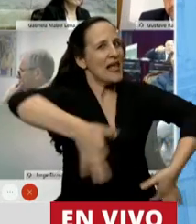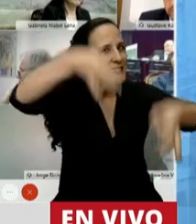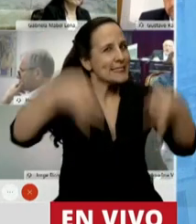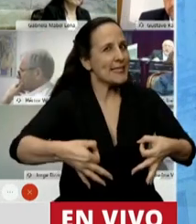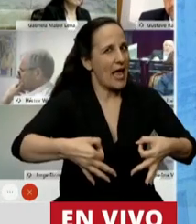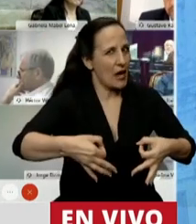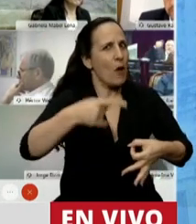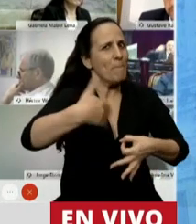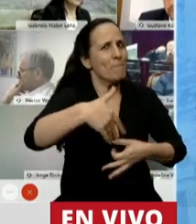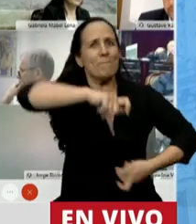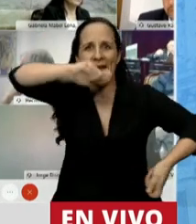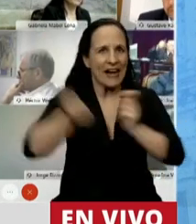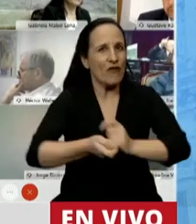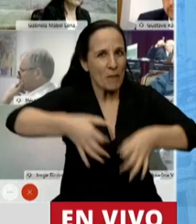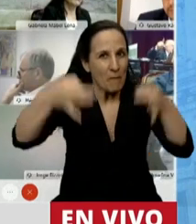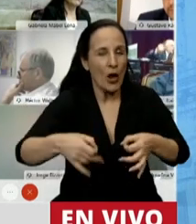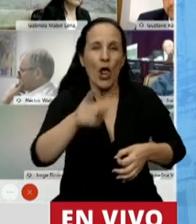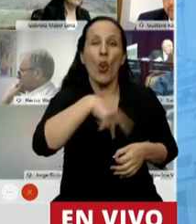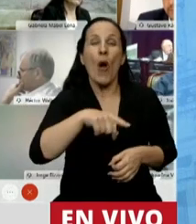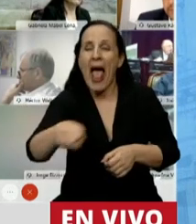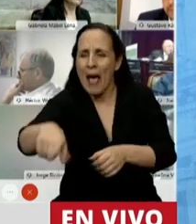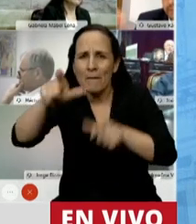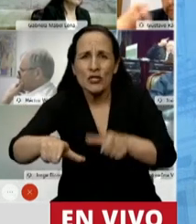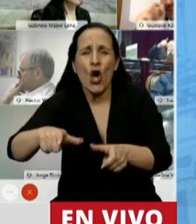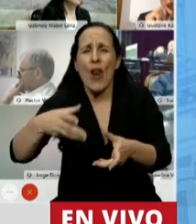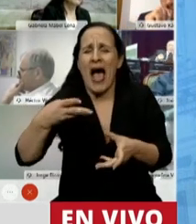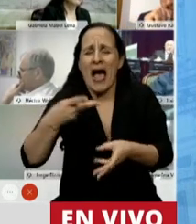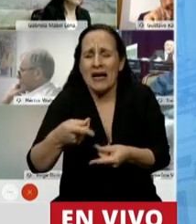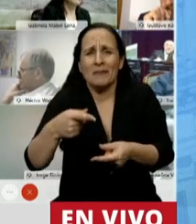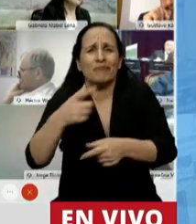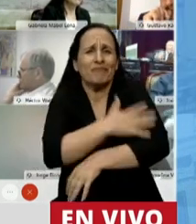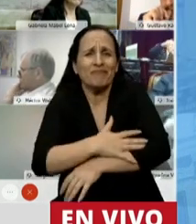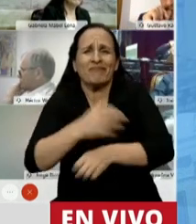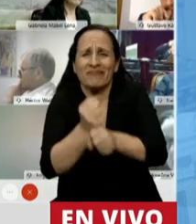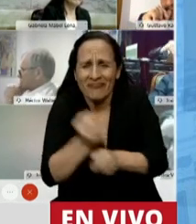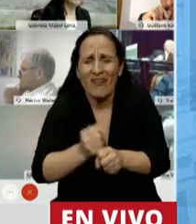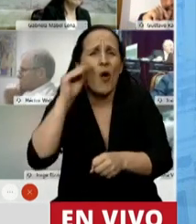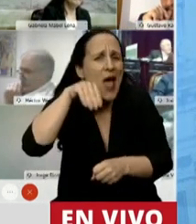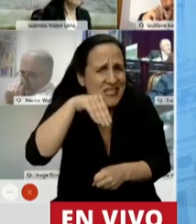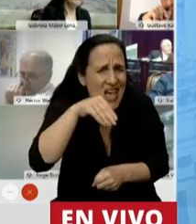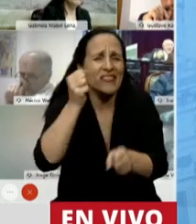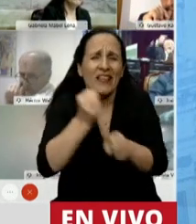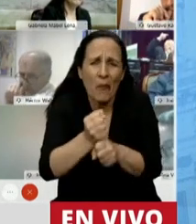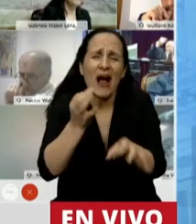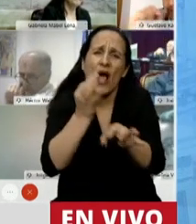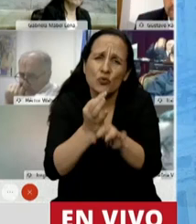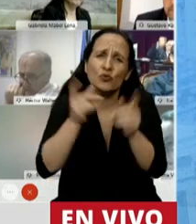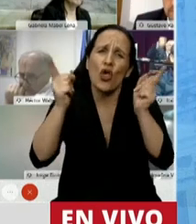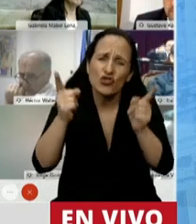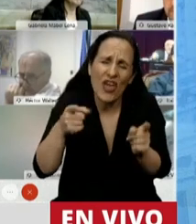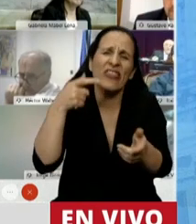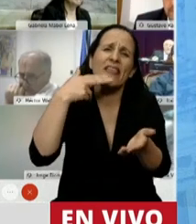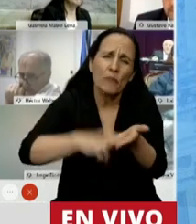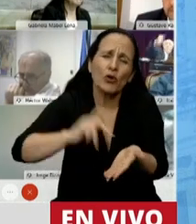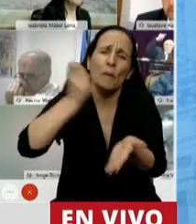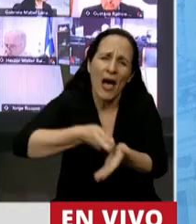reforma para que no sea el que compra polenta, el que hace horas extras, el que va a trabajar en una escuela, el que paga los